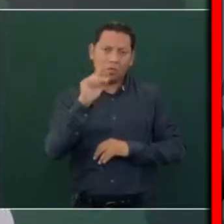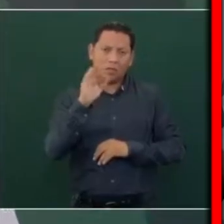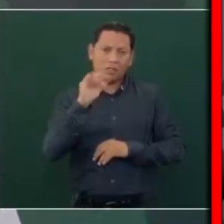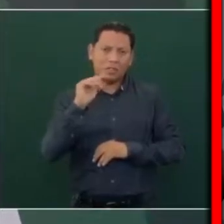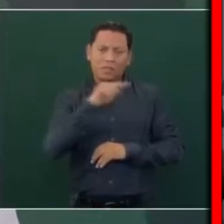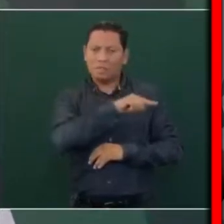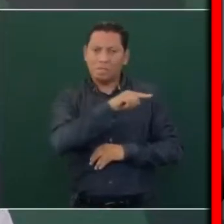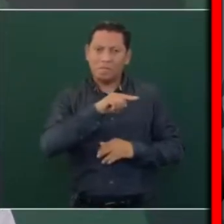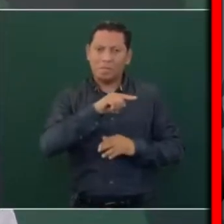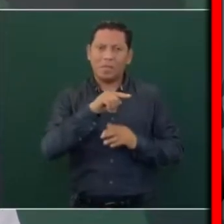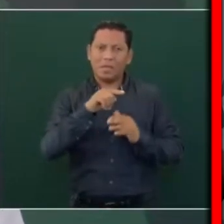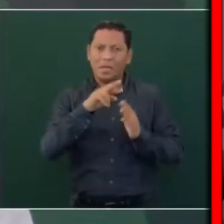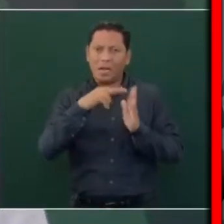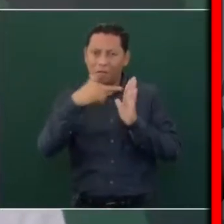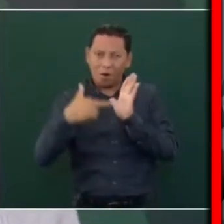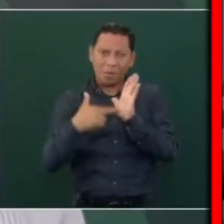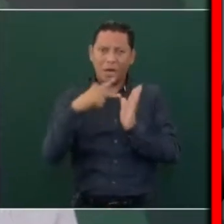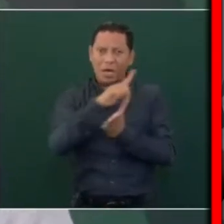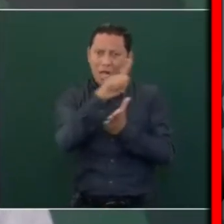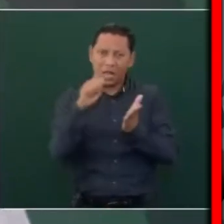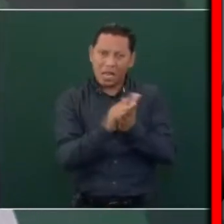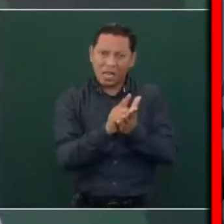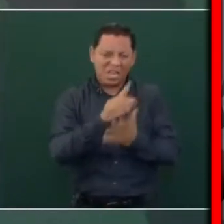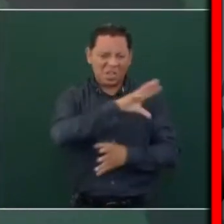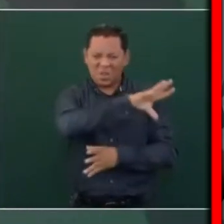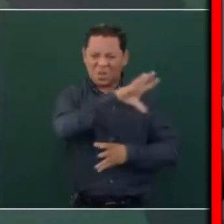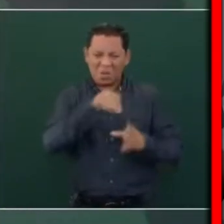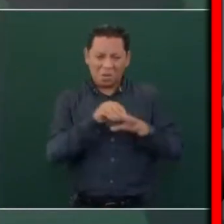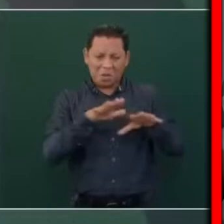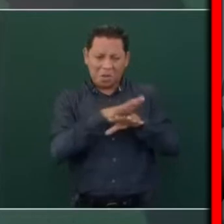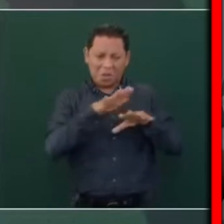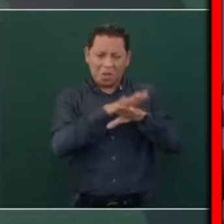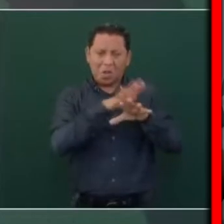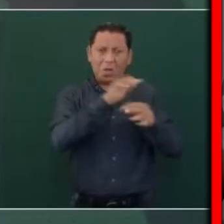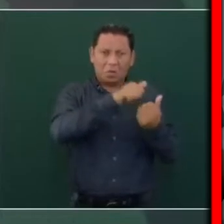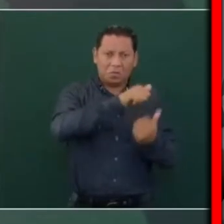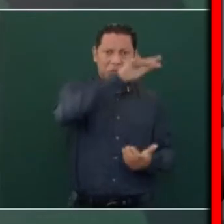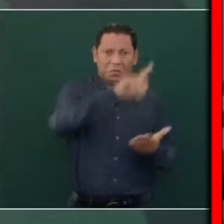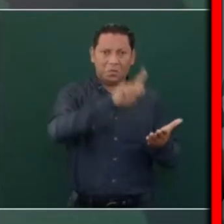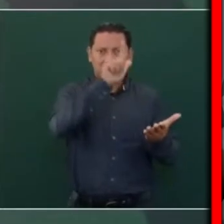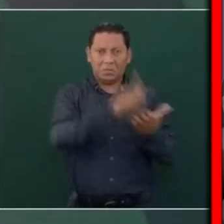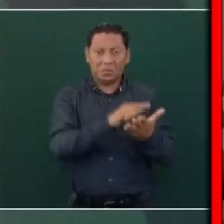reformas, todas las reformas que se hicieron a la Constitución